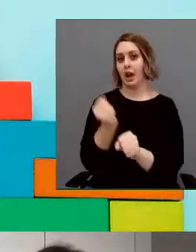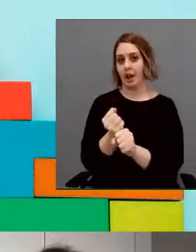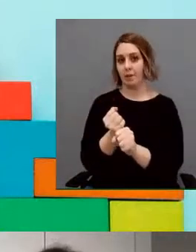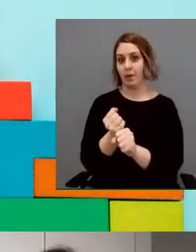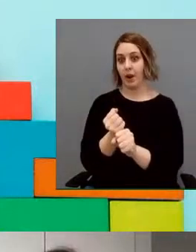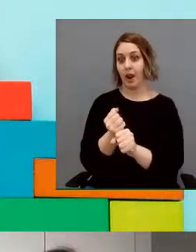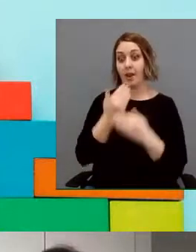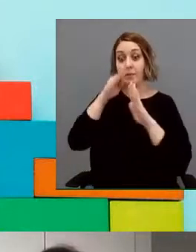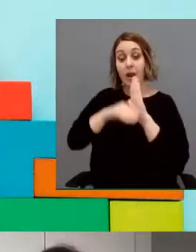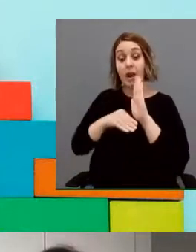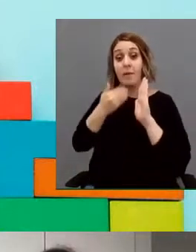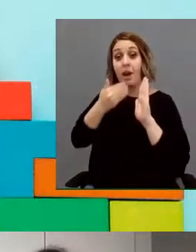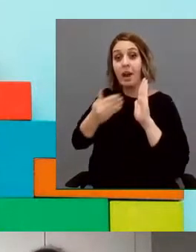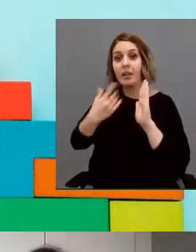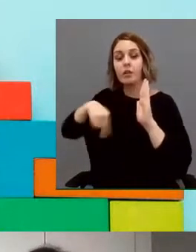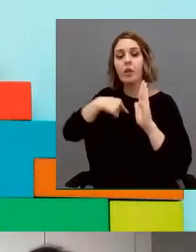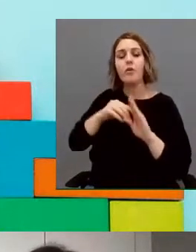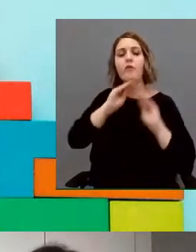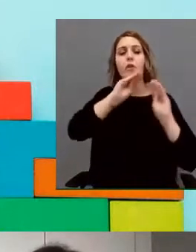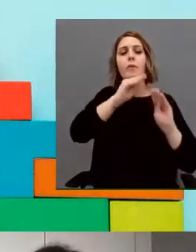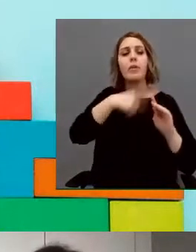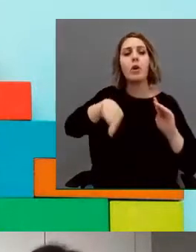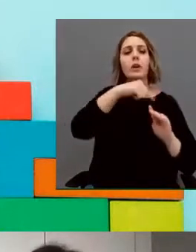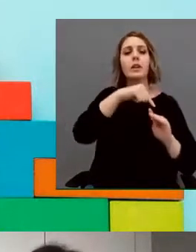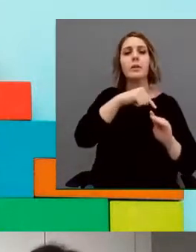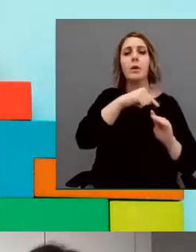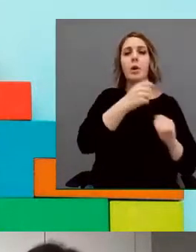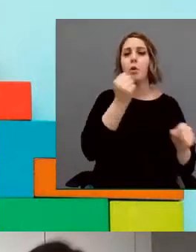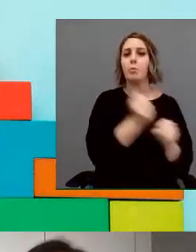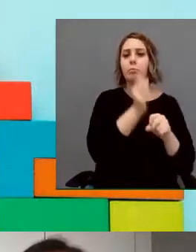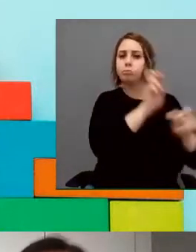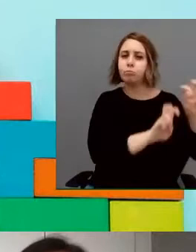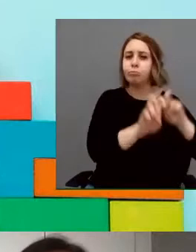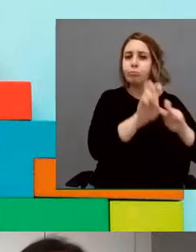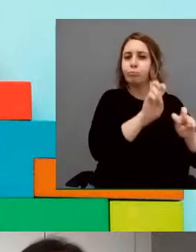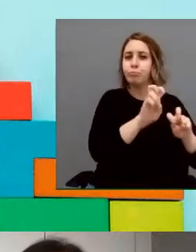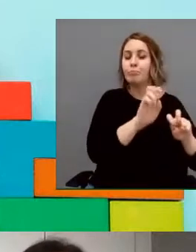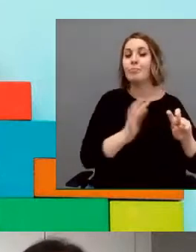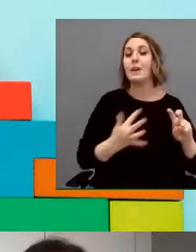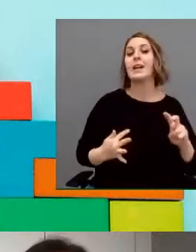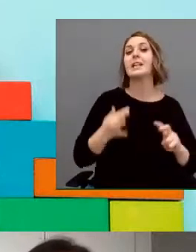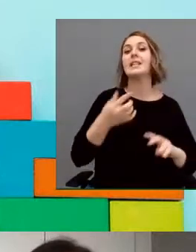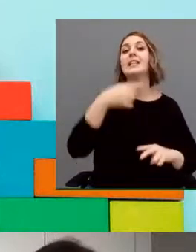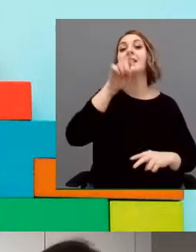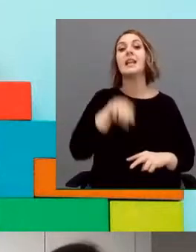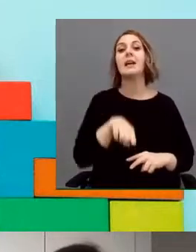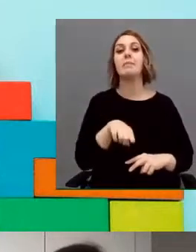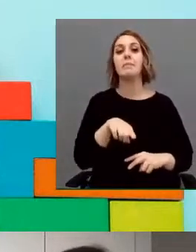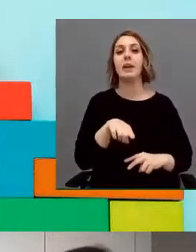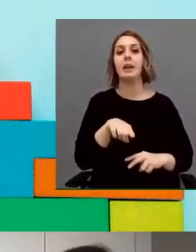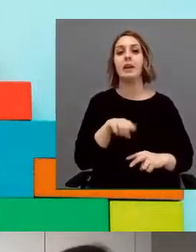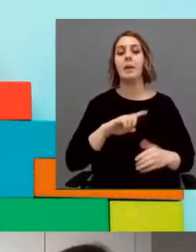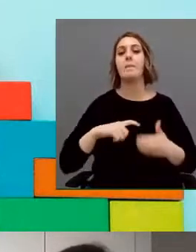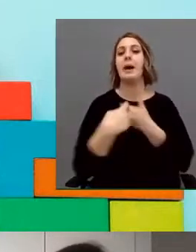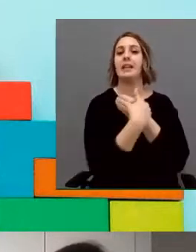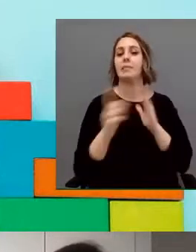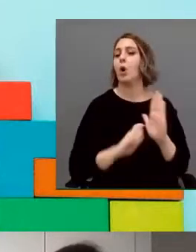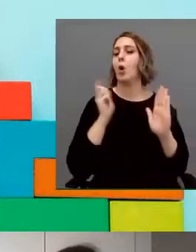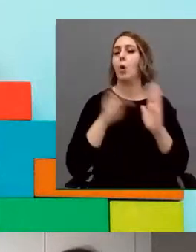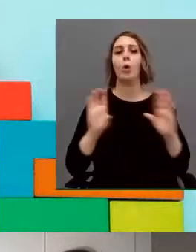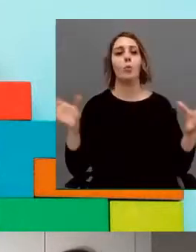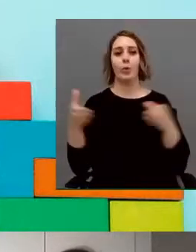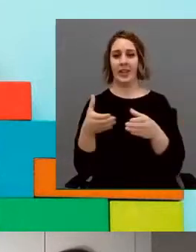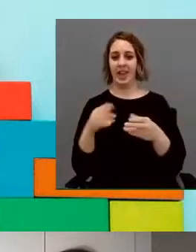del cual realizamos no solo una formación para la búsqueda de empleo, sino que también buscamos que tengan una participación plena en la comunidad.